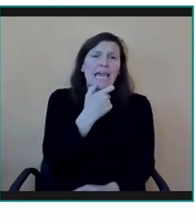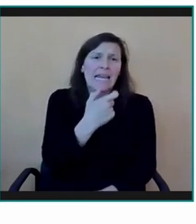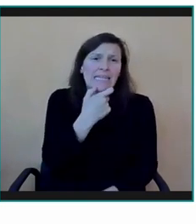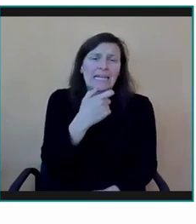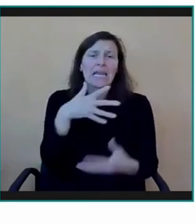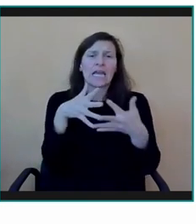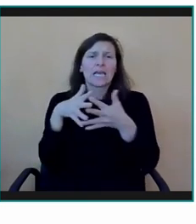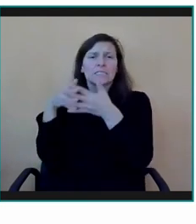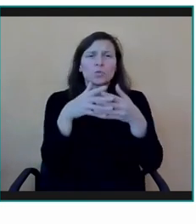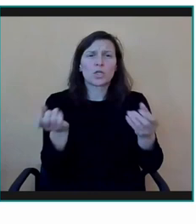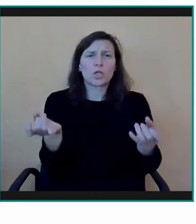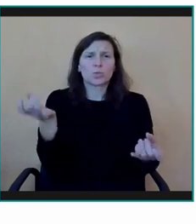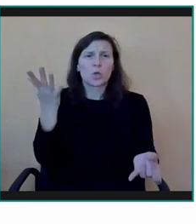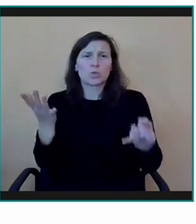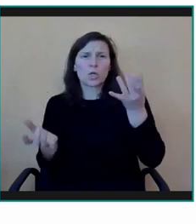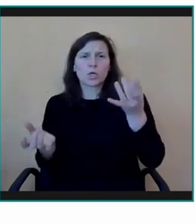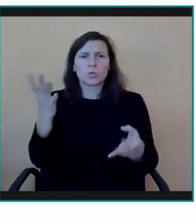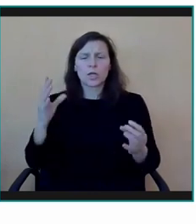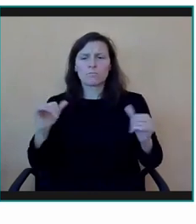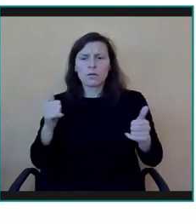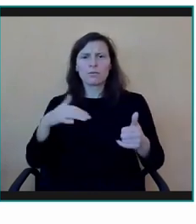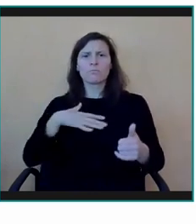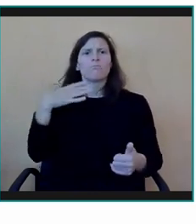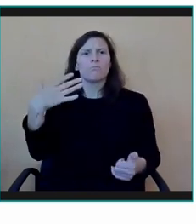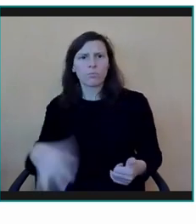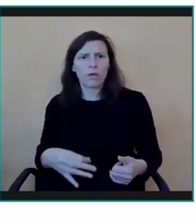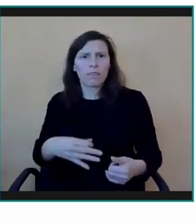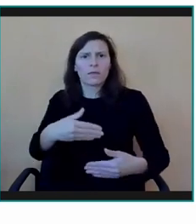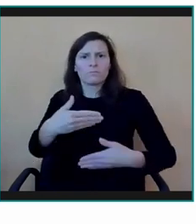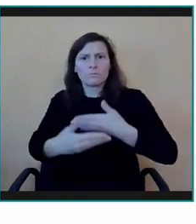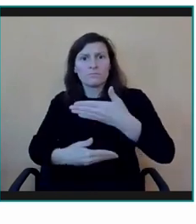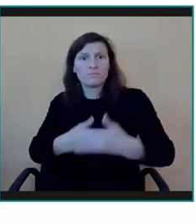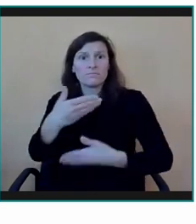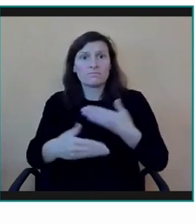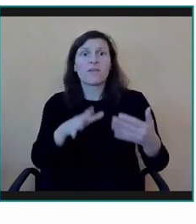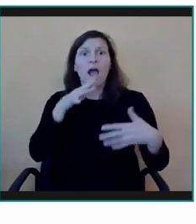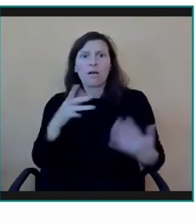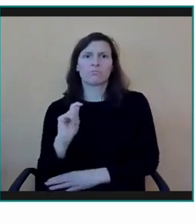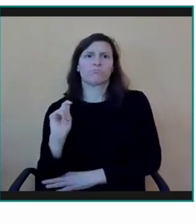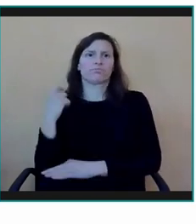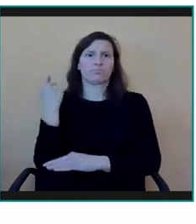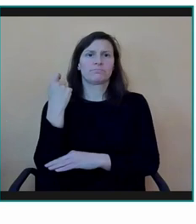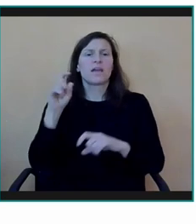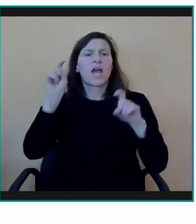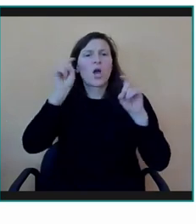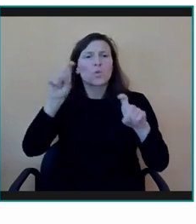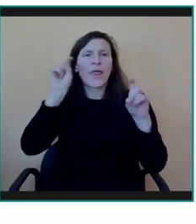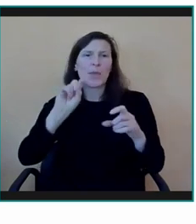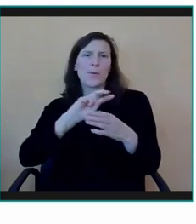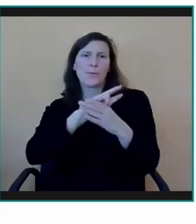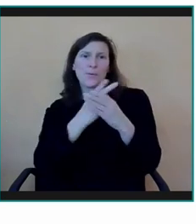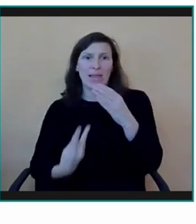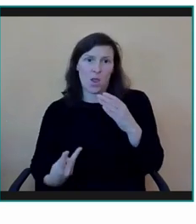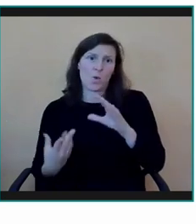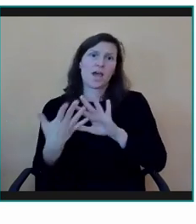Unidos, empezó a ponerse en marcha lo que hoy conocemos básicamente como educación bilingüe en lengua de